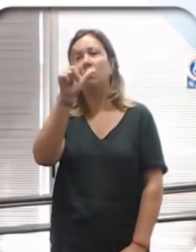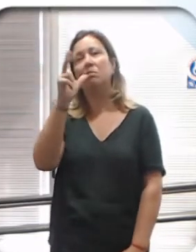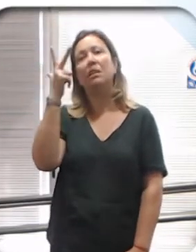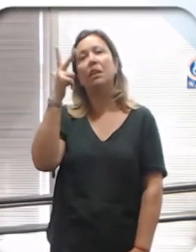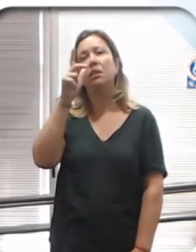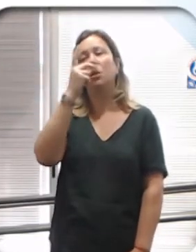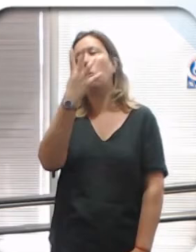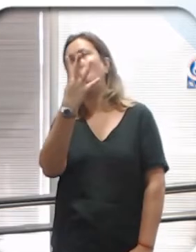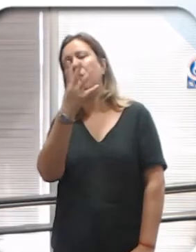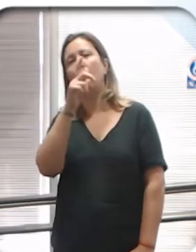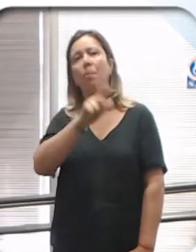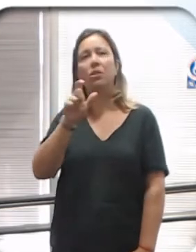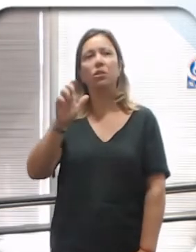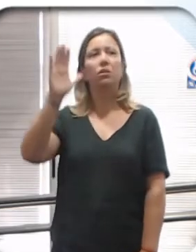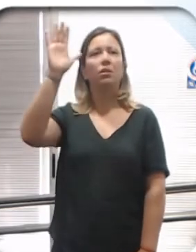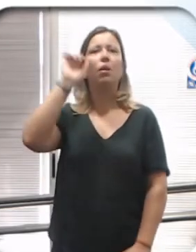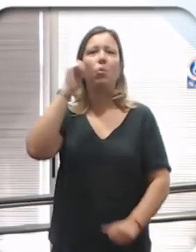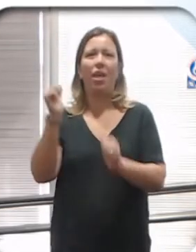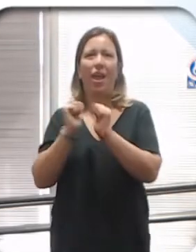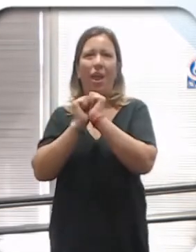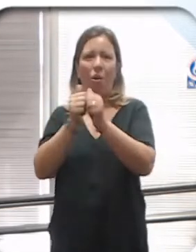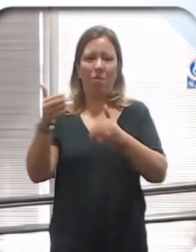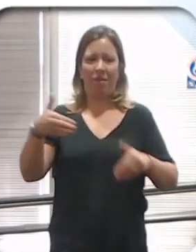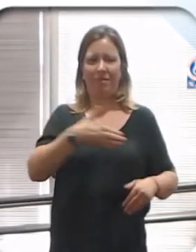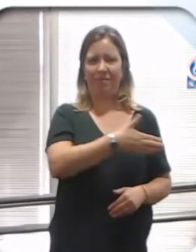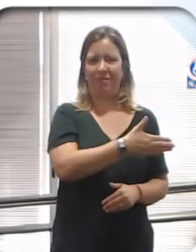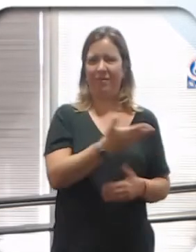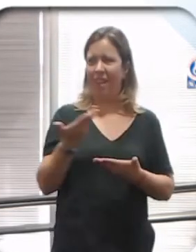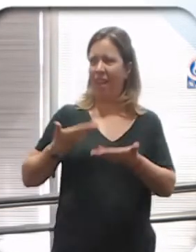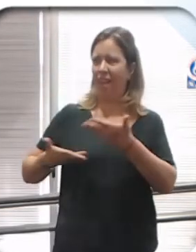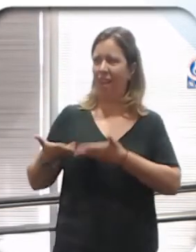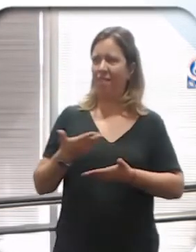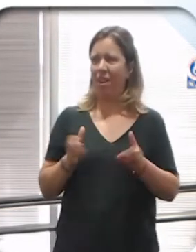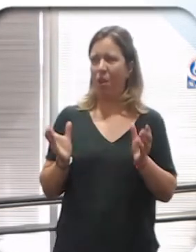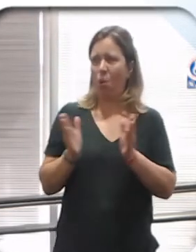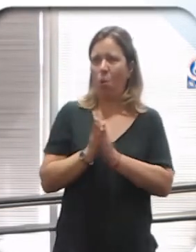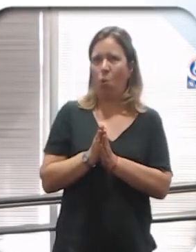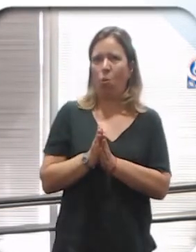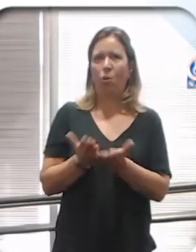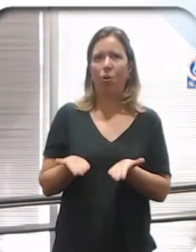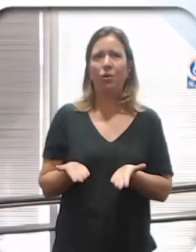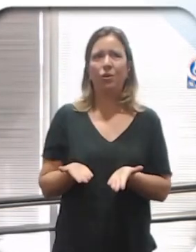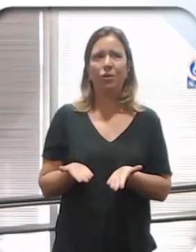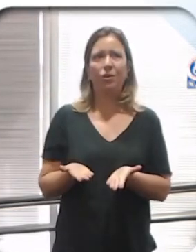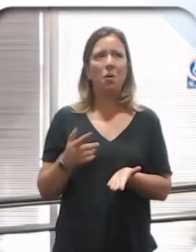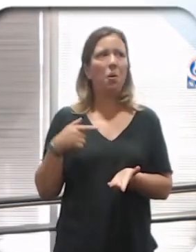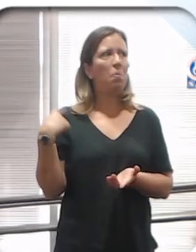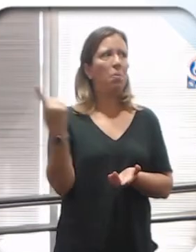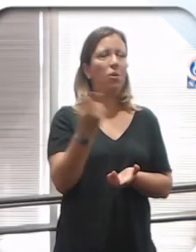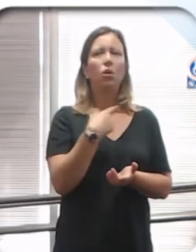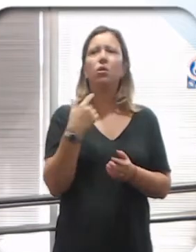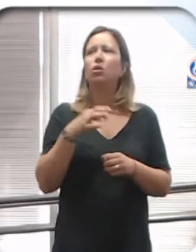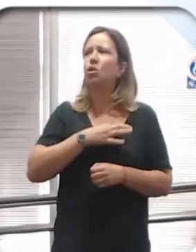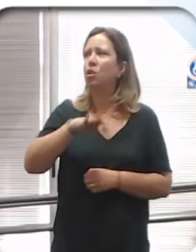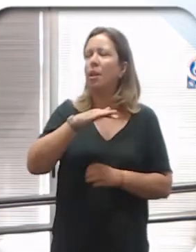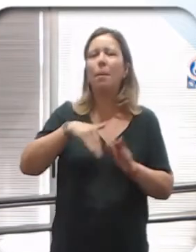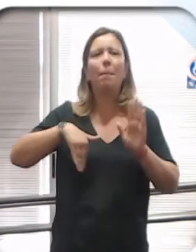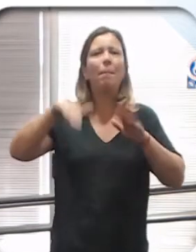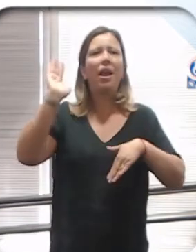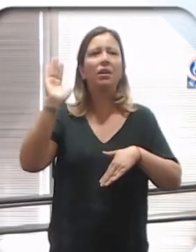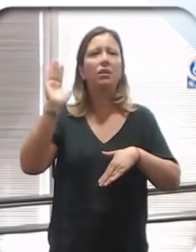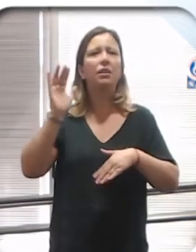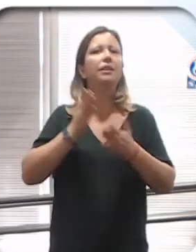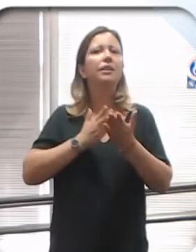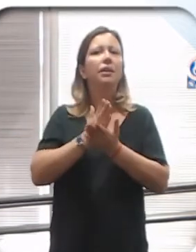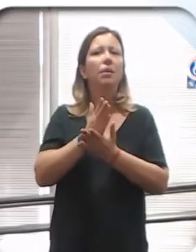Tres y cuatro. Vengan acá conmigo y damos la charla juntos. Porque el resto, estamos en una sociedad que es